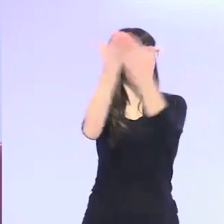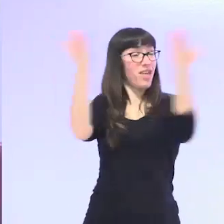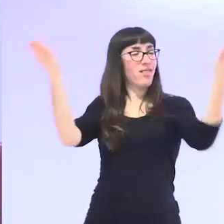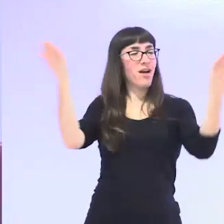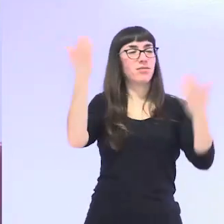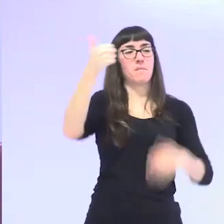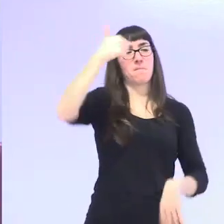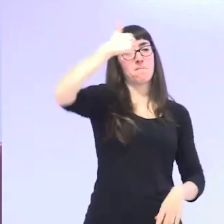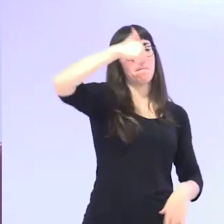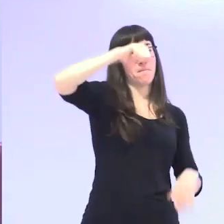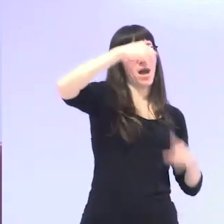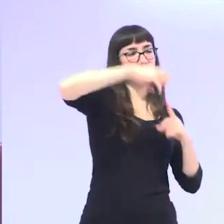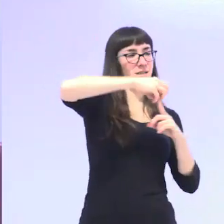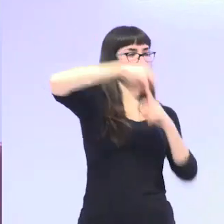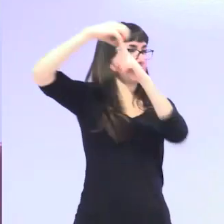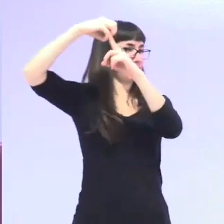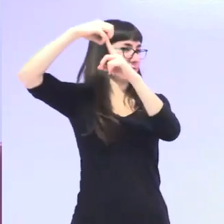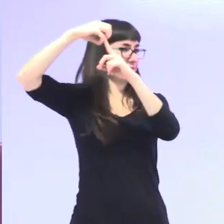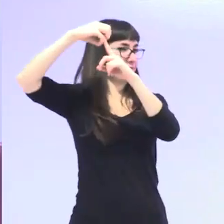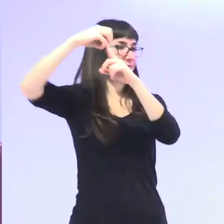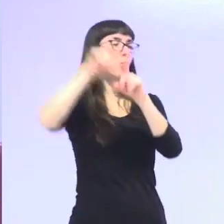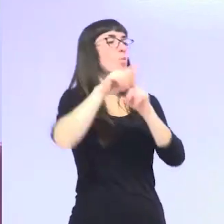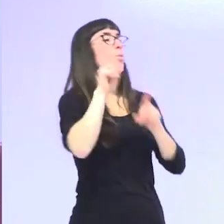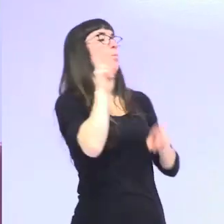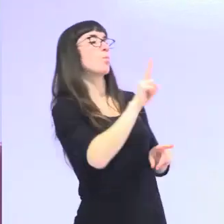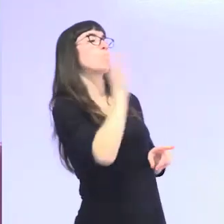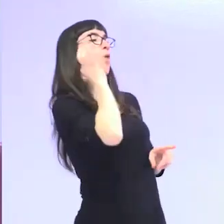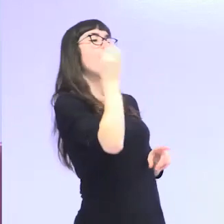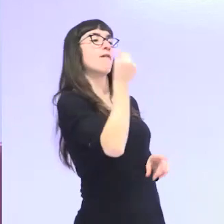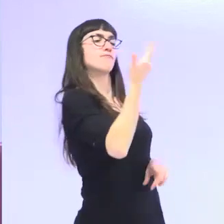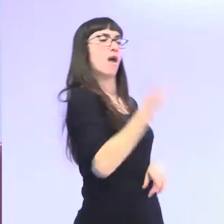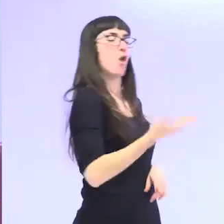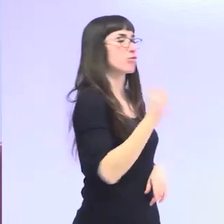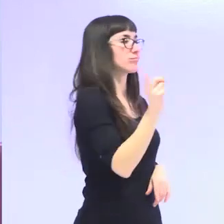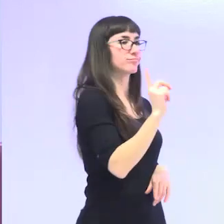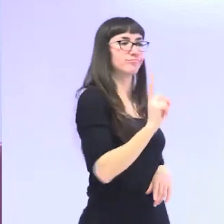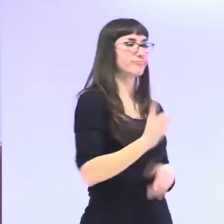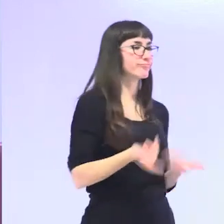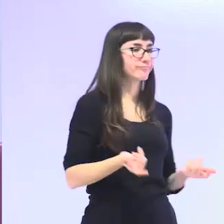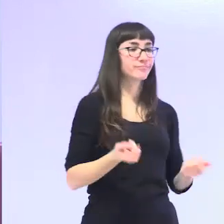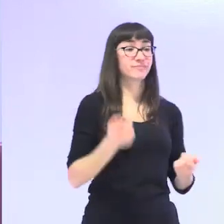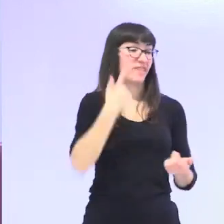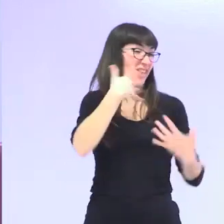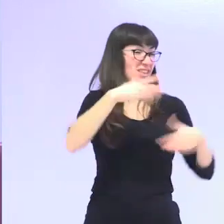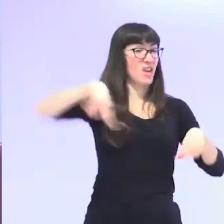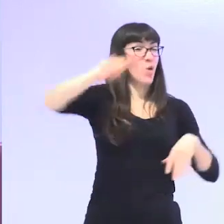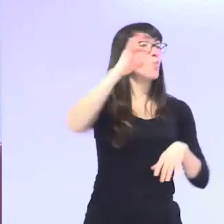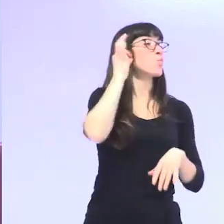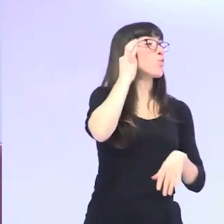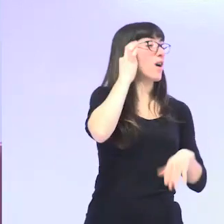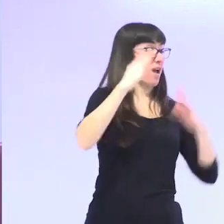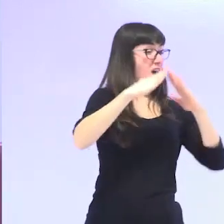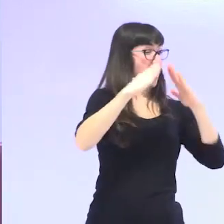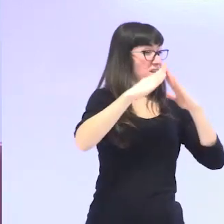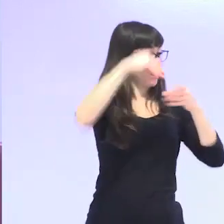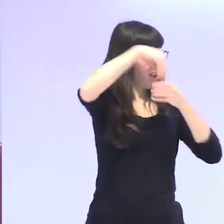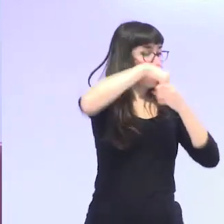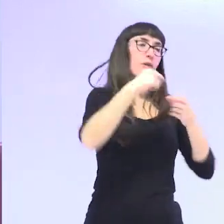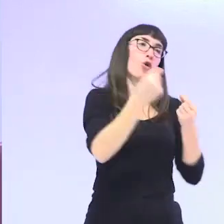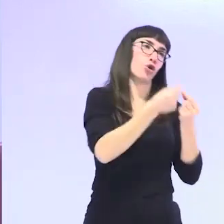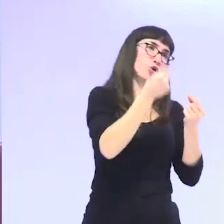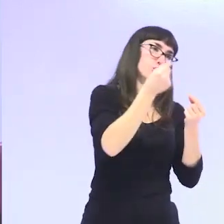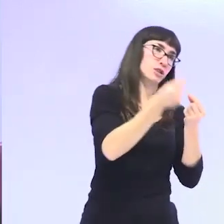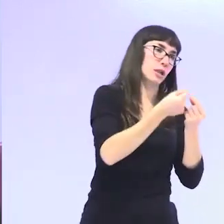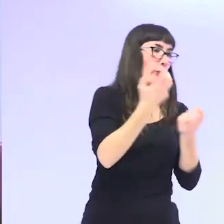si no yo os digo un ejemplo muy claro las mujeres siempre hemos cocinado y hemos cosido ¿no? en el ámbito doméstico siempre lo hemos hecho